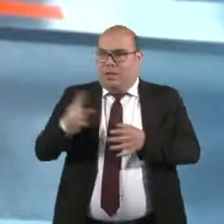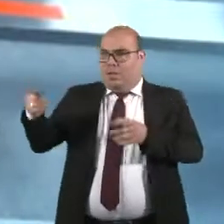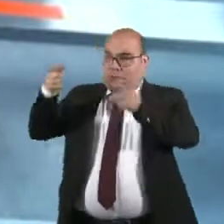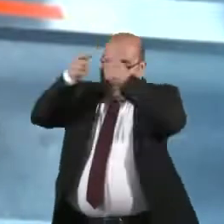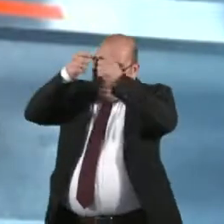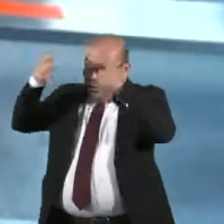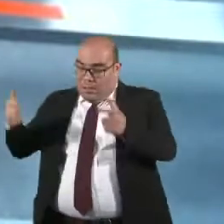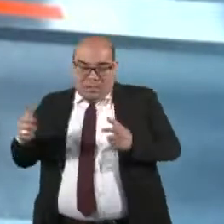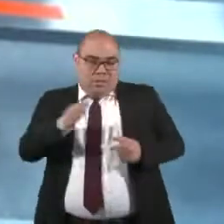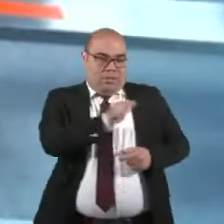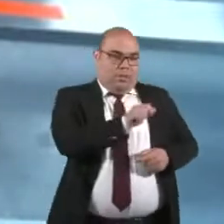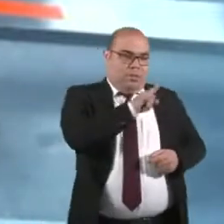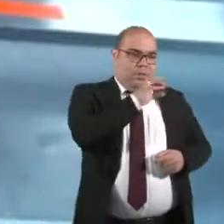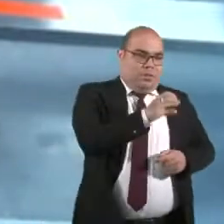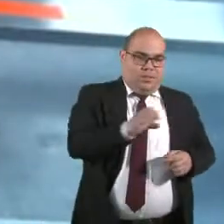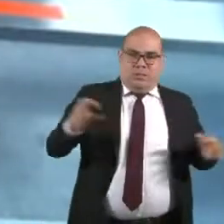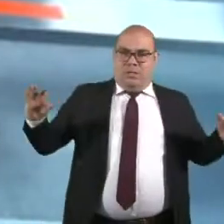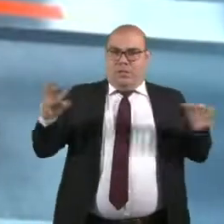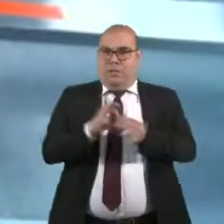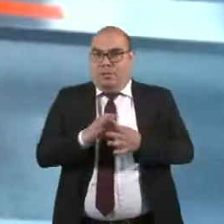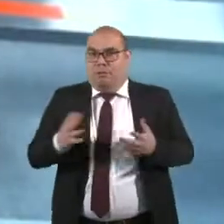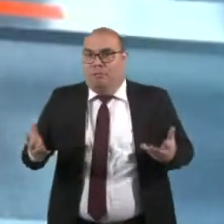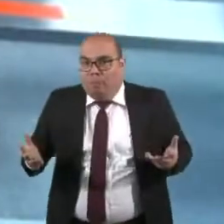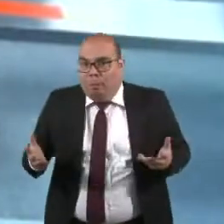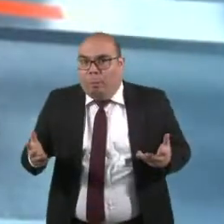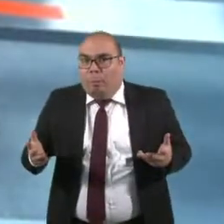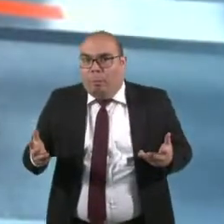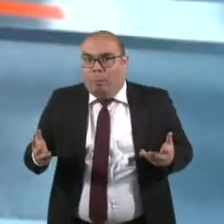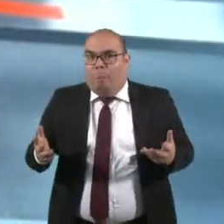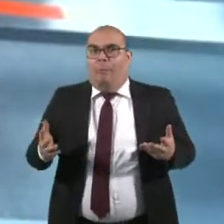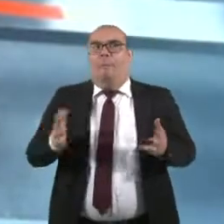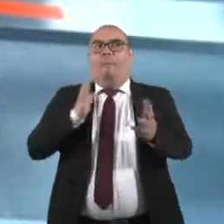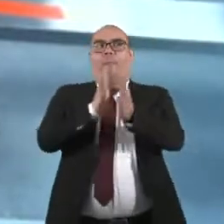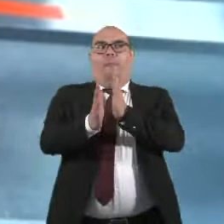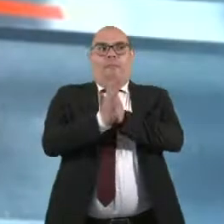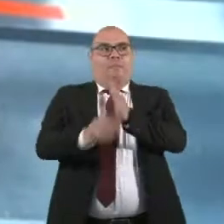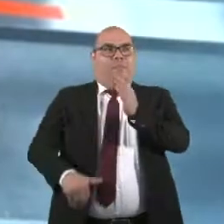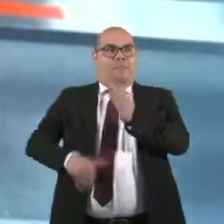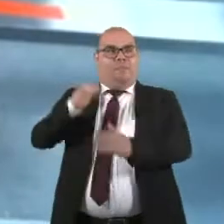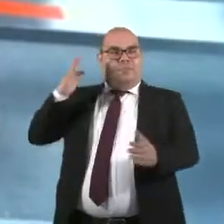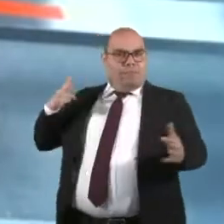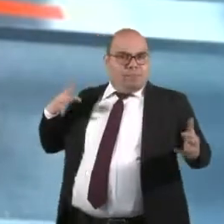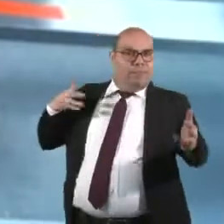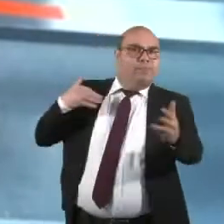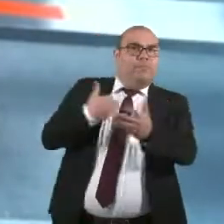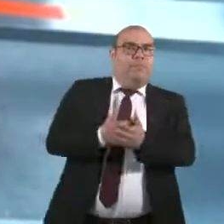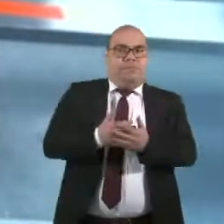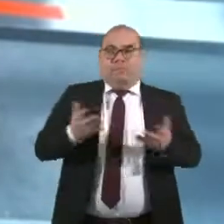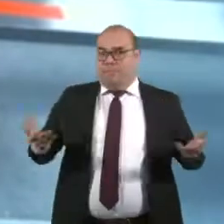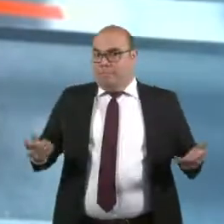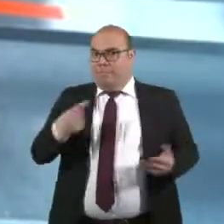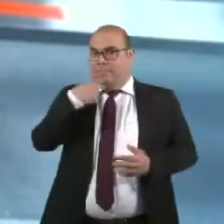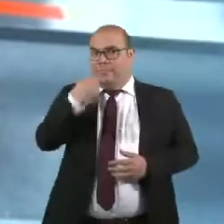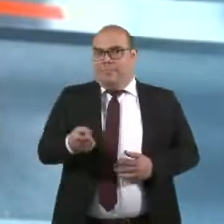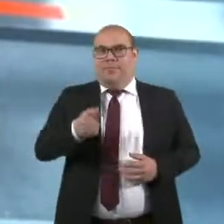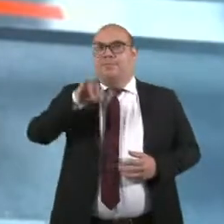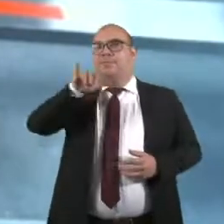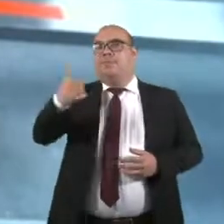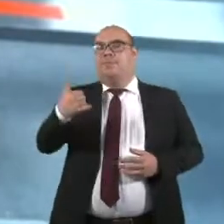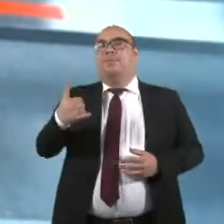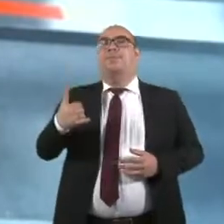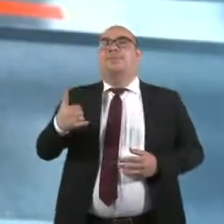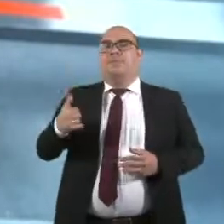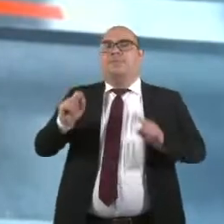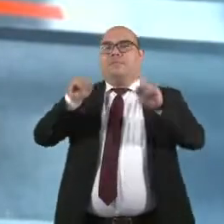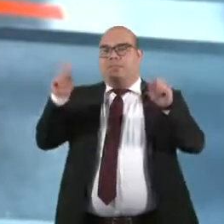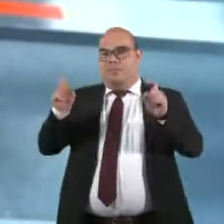con las autodefensas. Y lo hemos contado desde el principio pero eran las limitantes que ha tenido esto